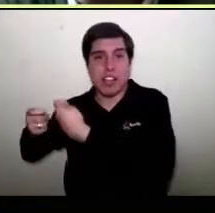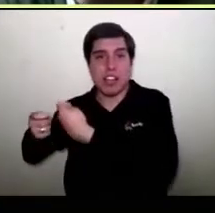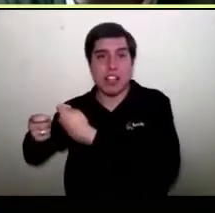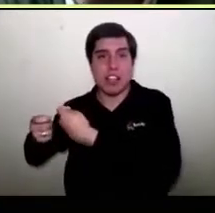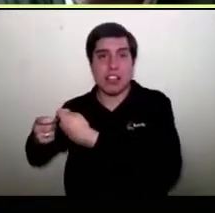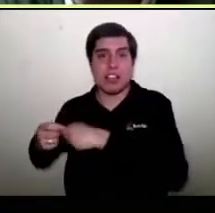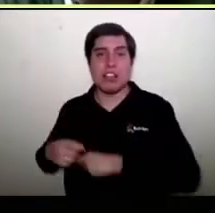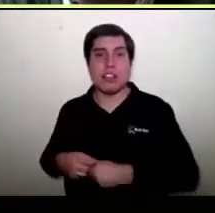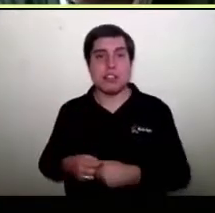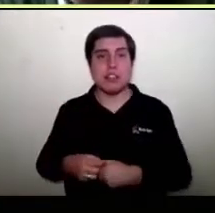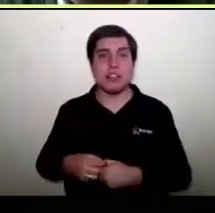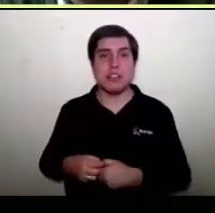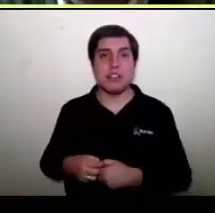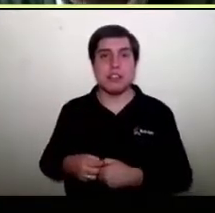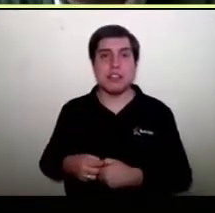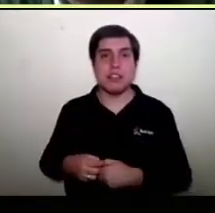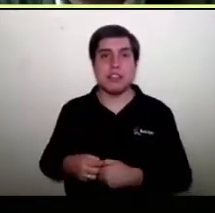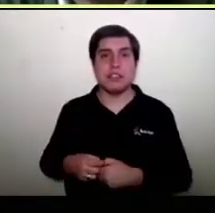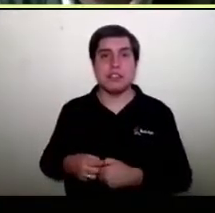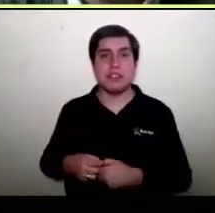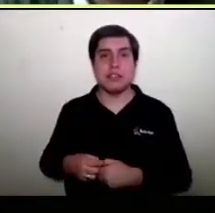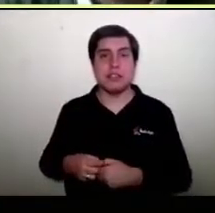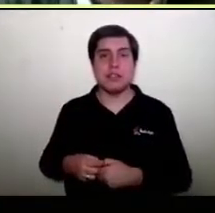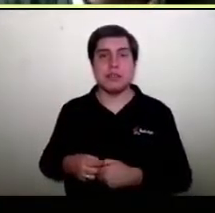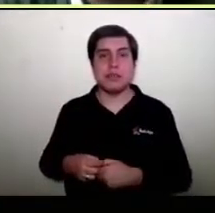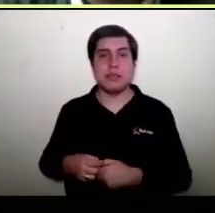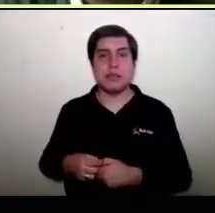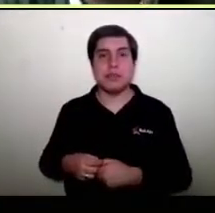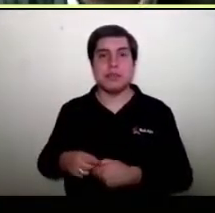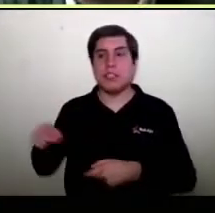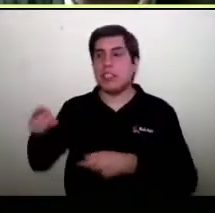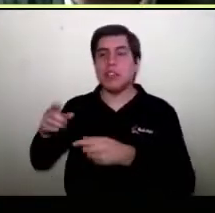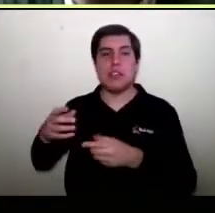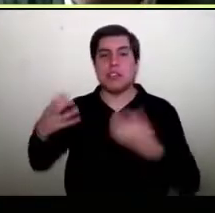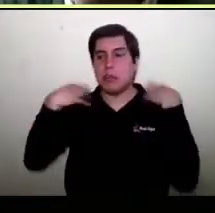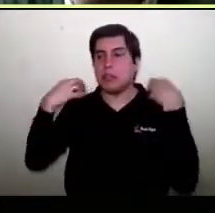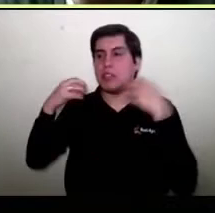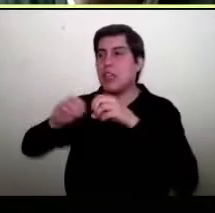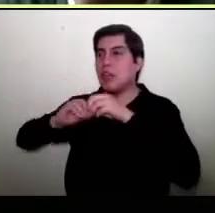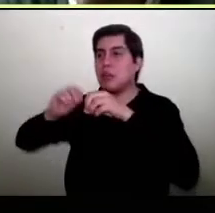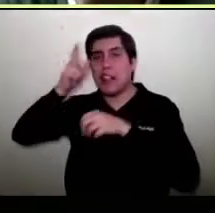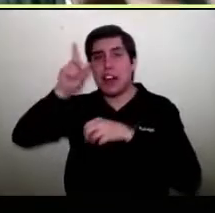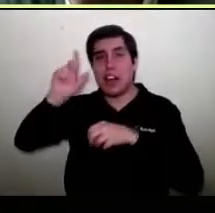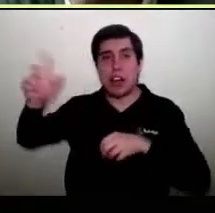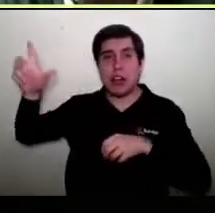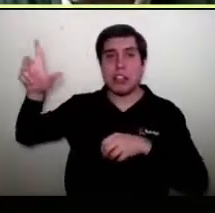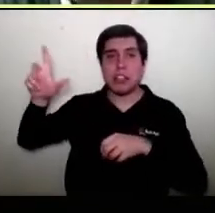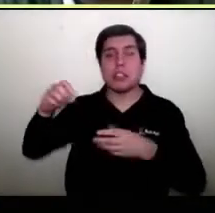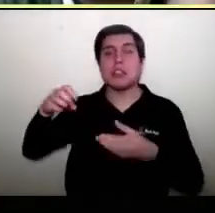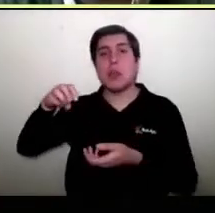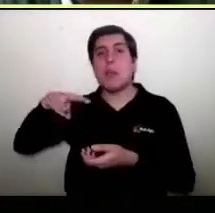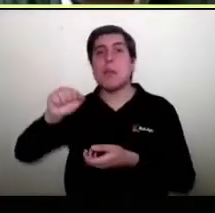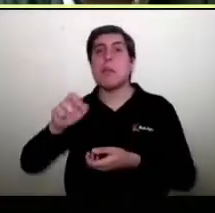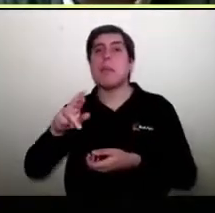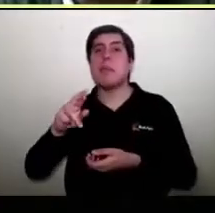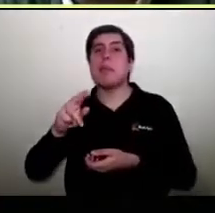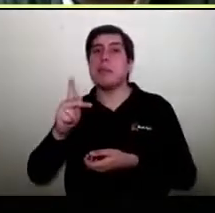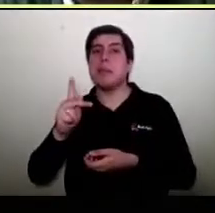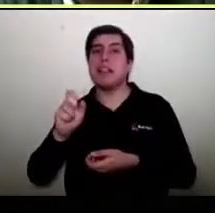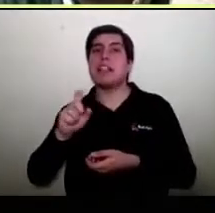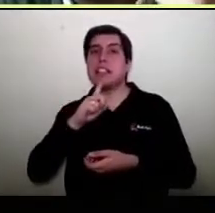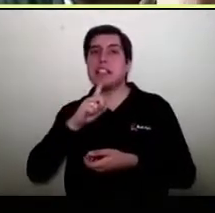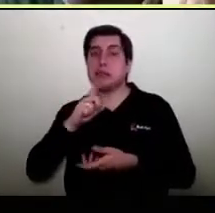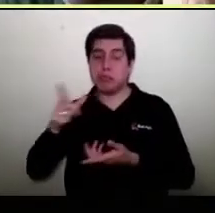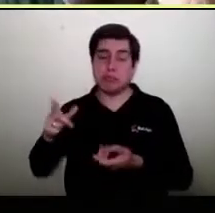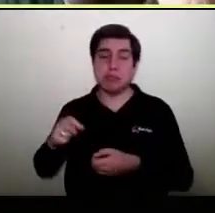una comisión de por medio y se encargan de todo lo que es el despacho, todo lo que es la logística. Y eso es un market place porque está vendiendo de hartas empresas,